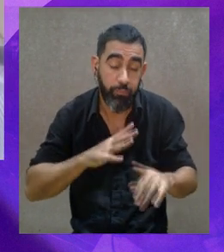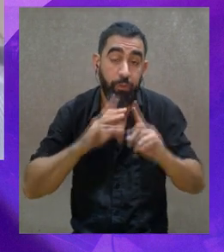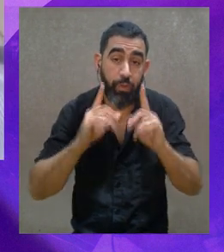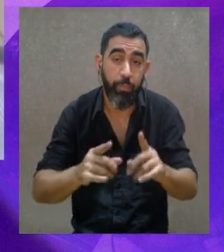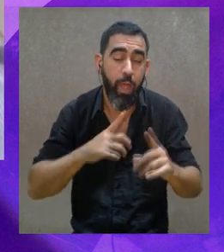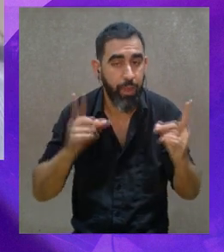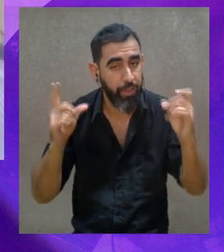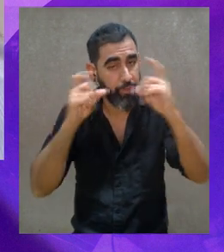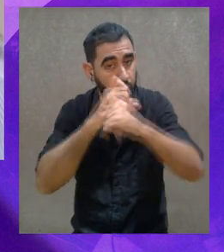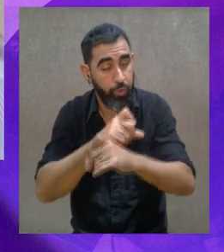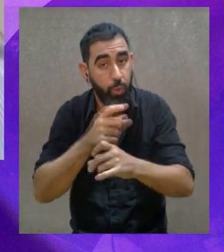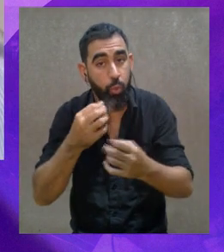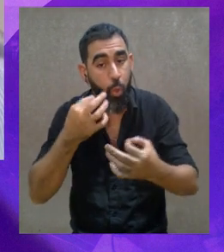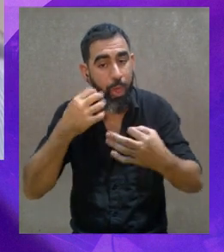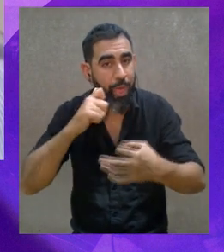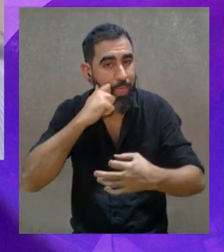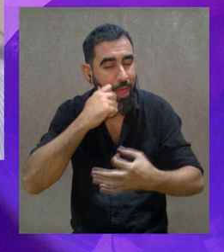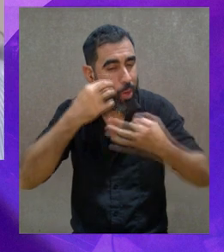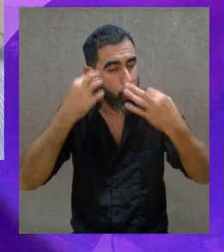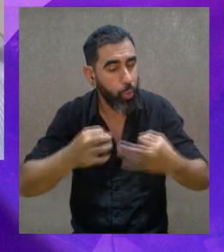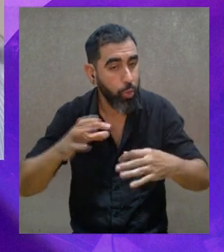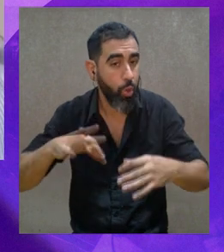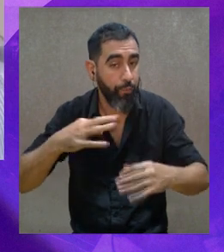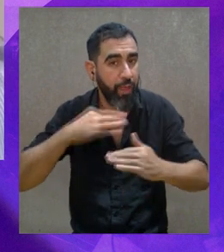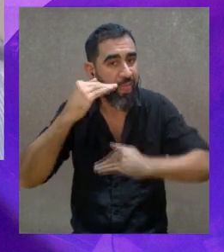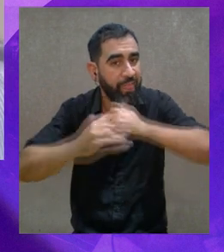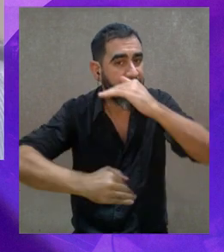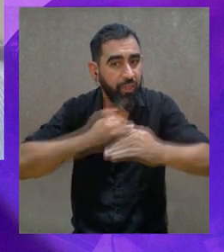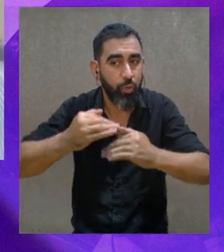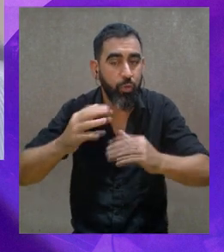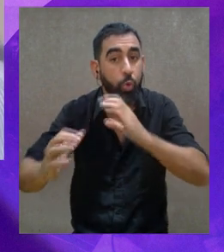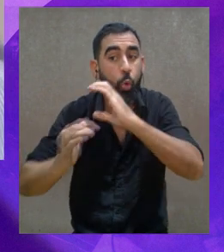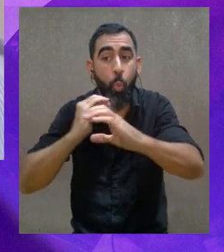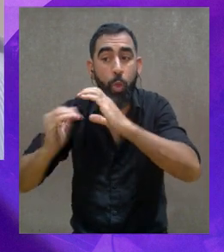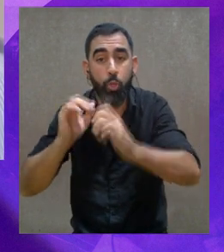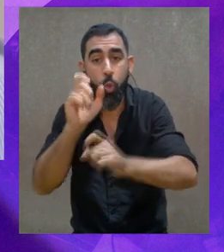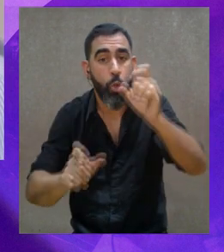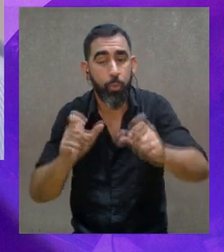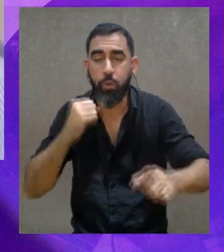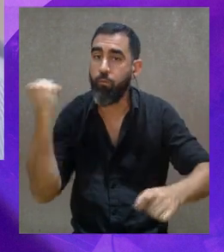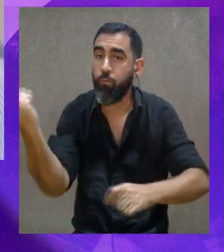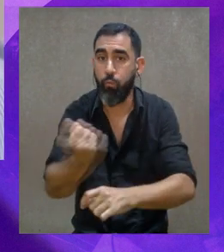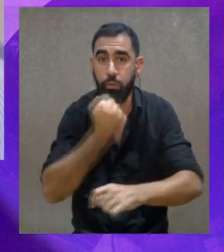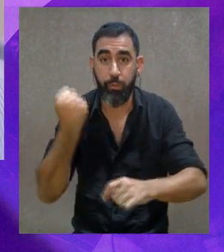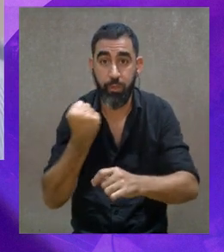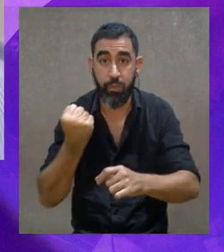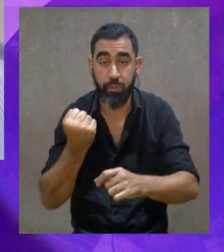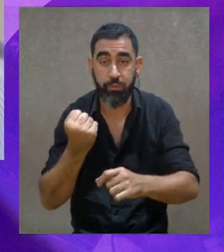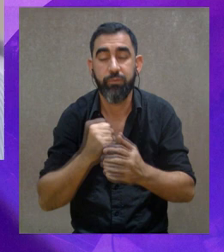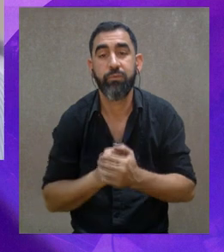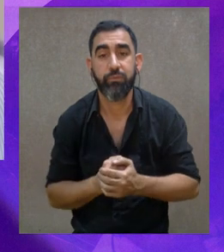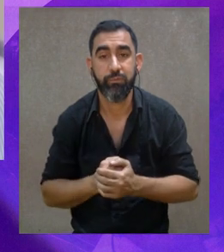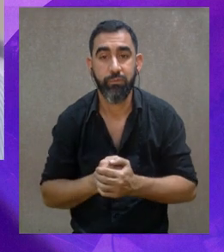educativo, así que bueno, todo un desafío. Sí, y además también poder transformar un